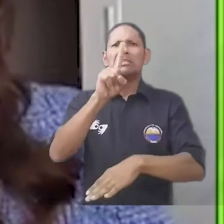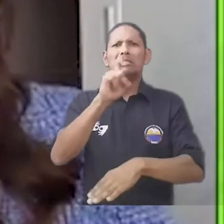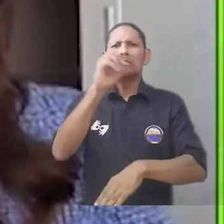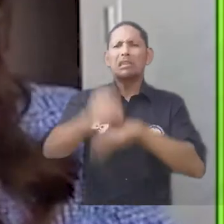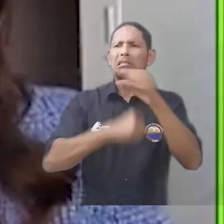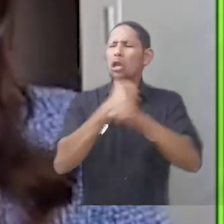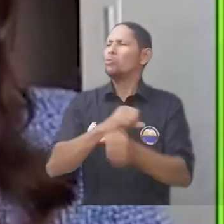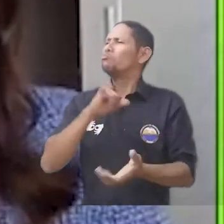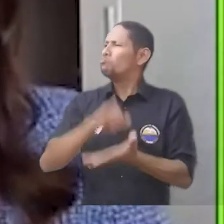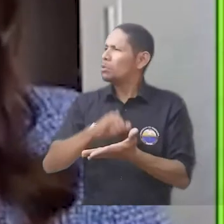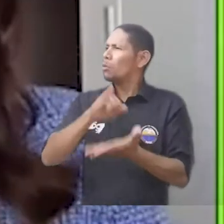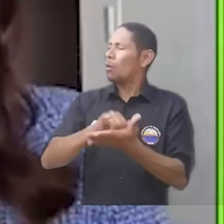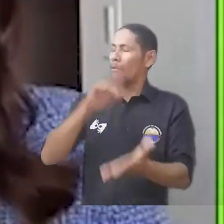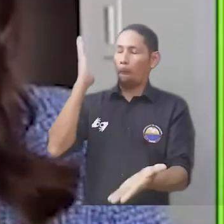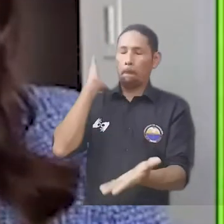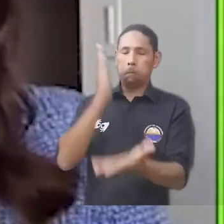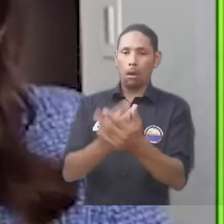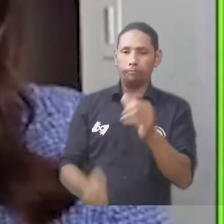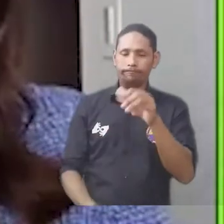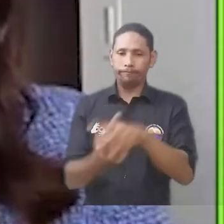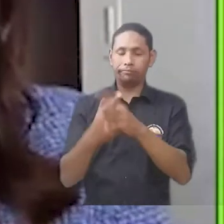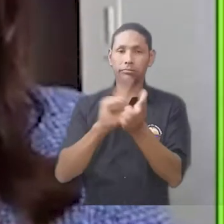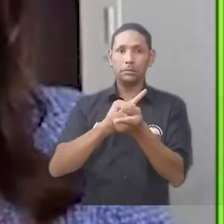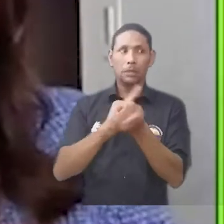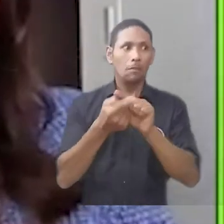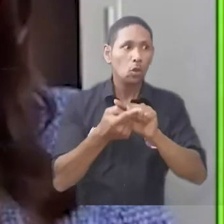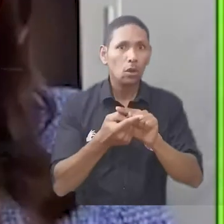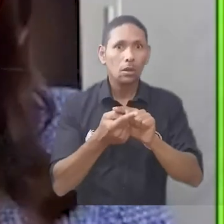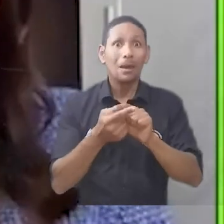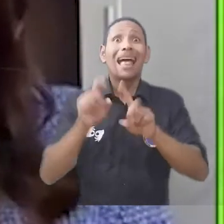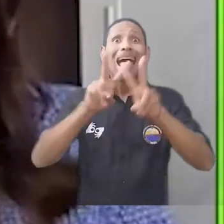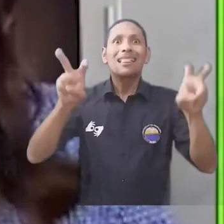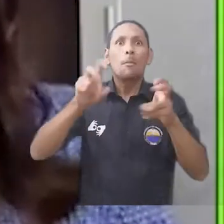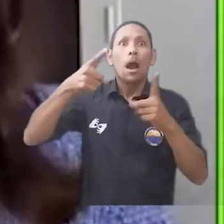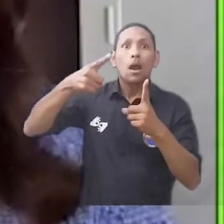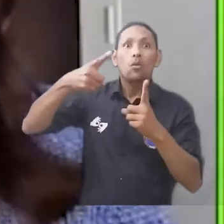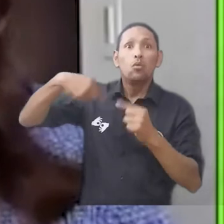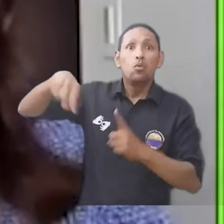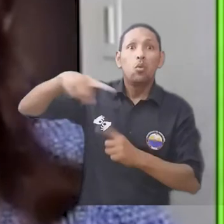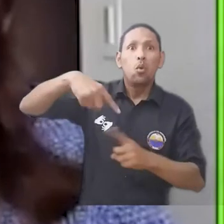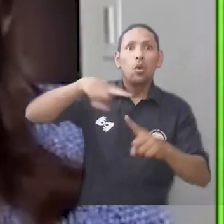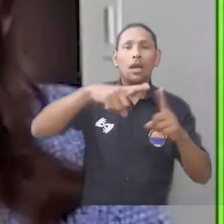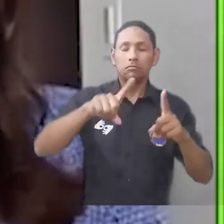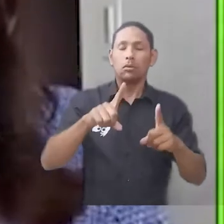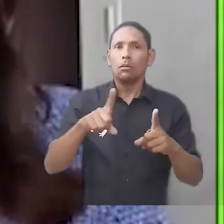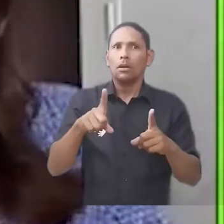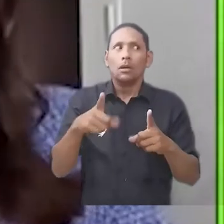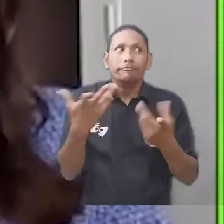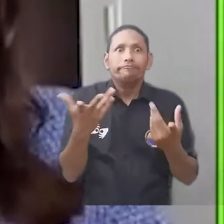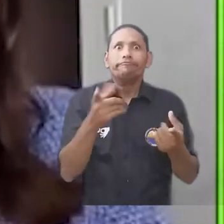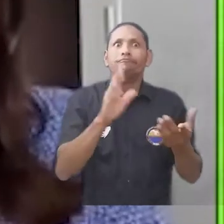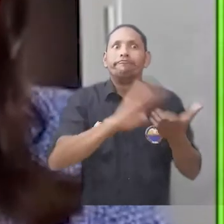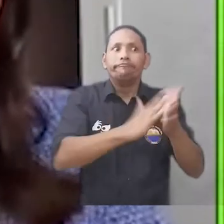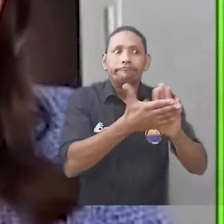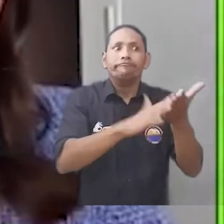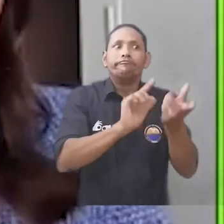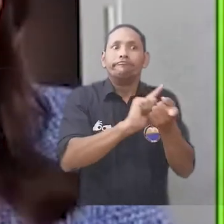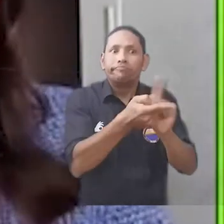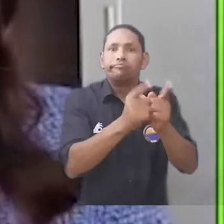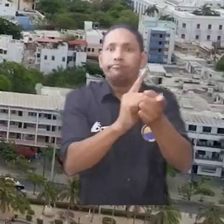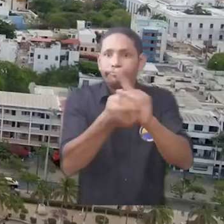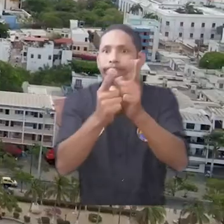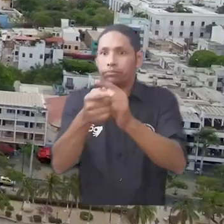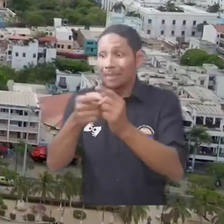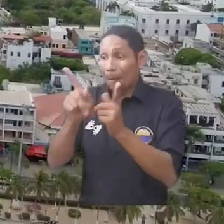Y en el tema de turismo, pues, encontramos que, así como muchas comunidades cambiaron, también los turistas han